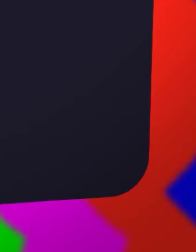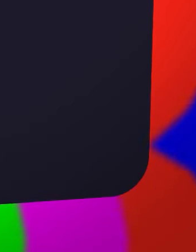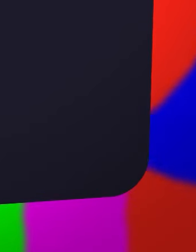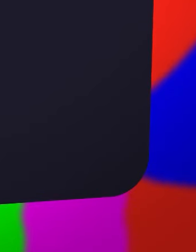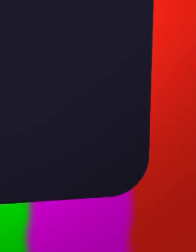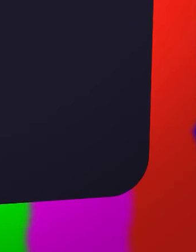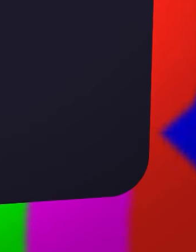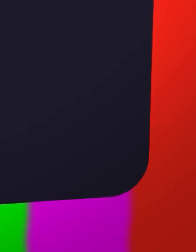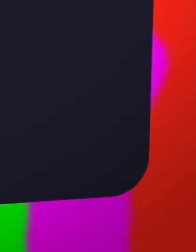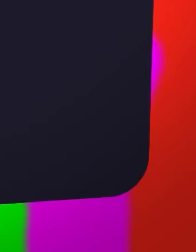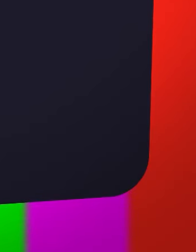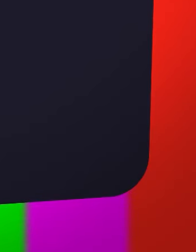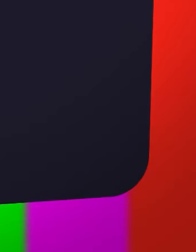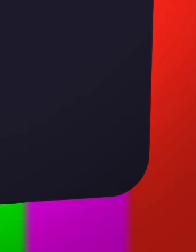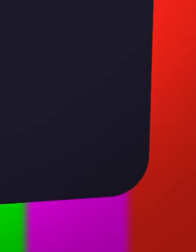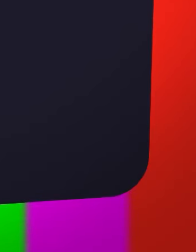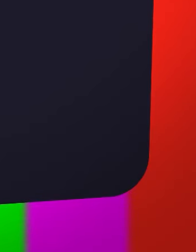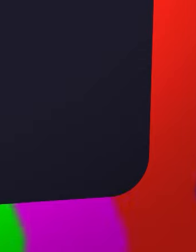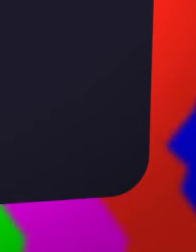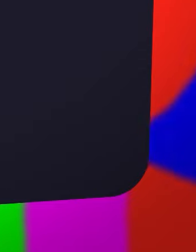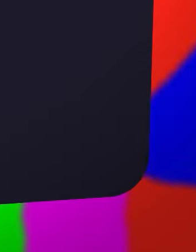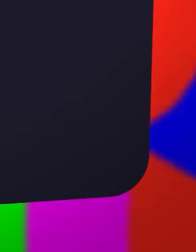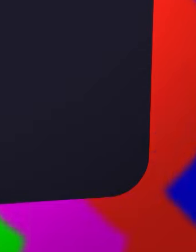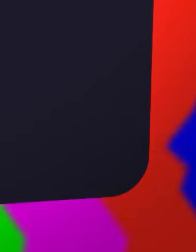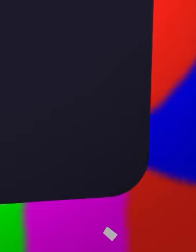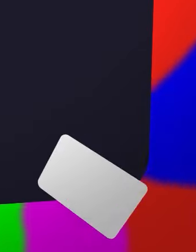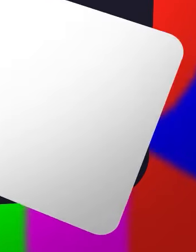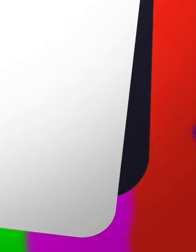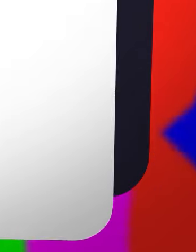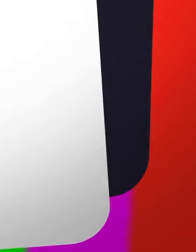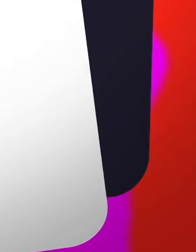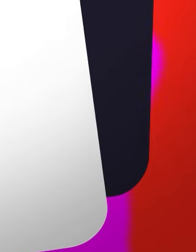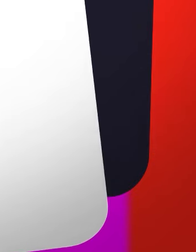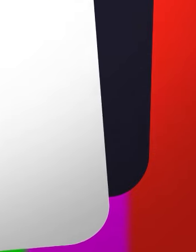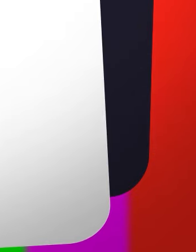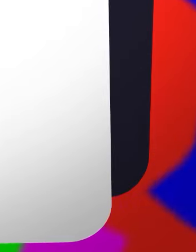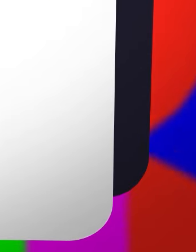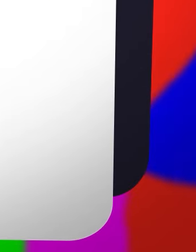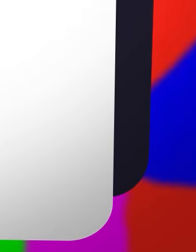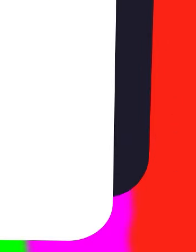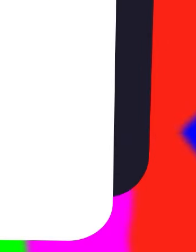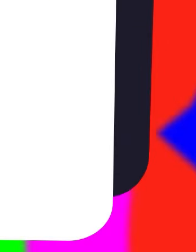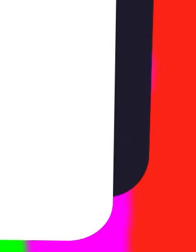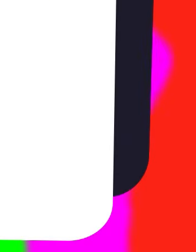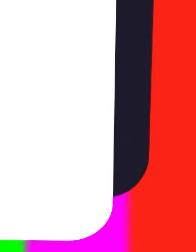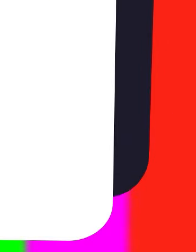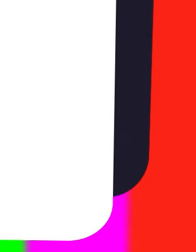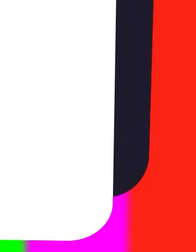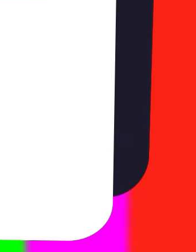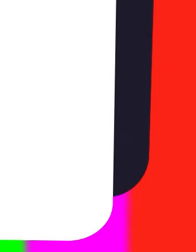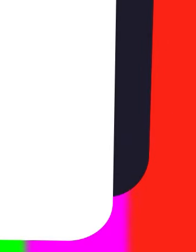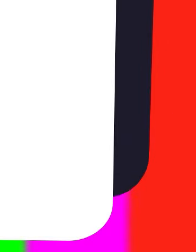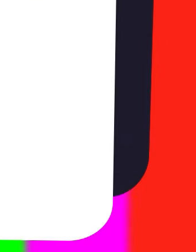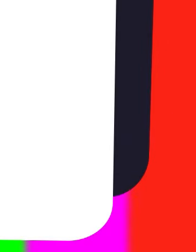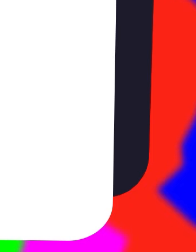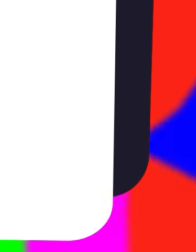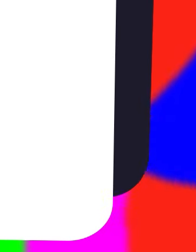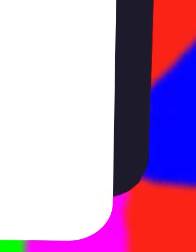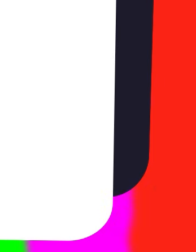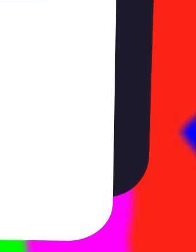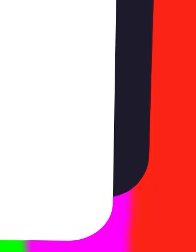opción Antena o Cable. Selecciona Búsqueda automática de canales.